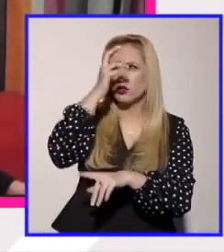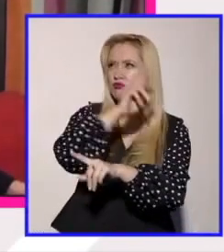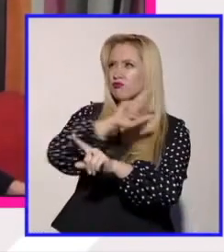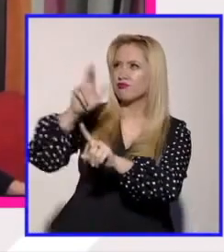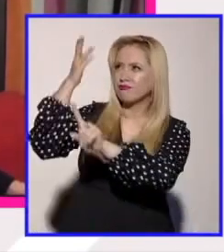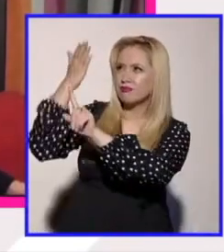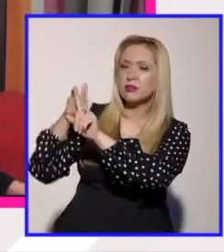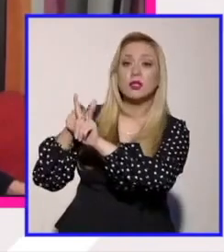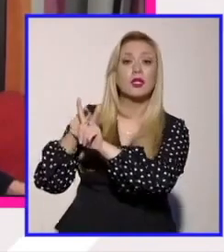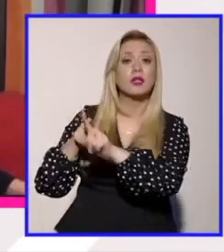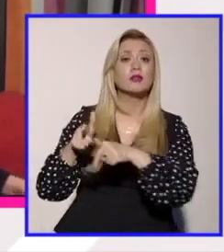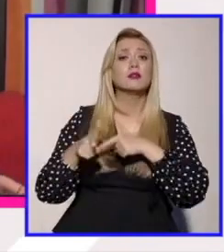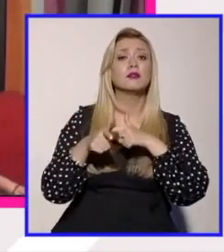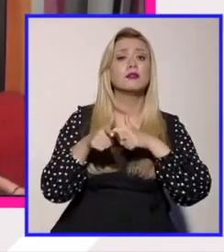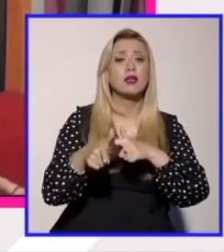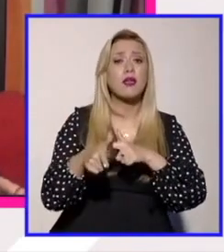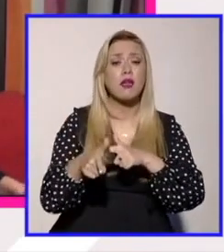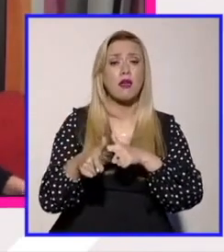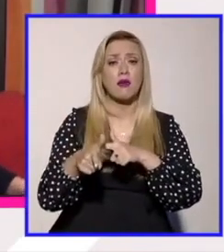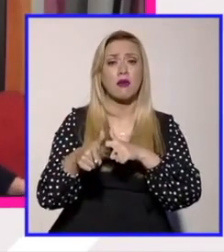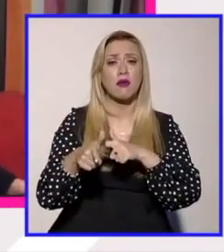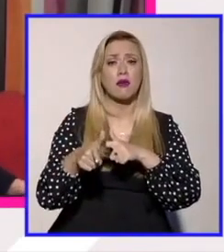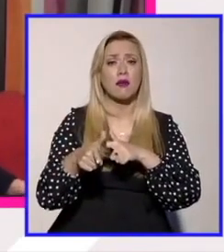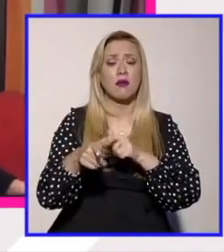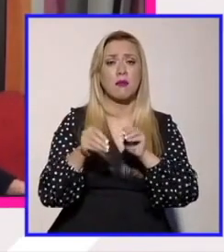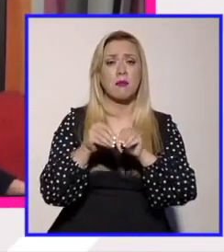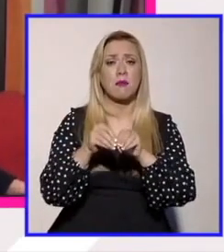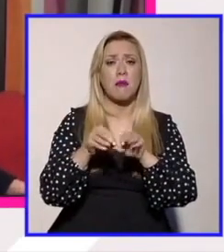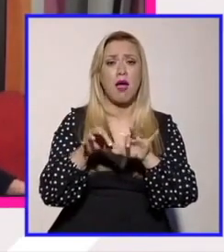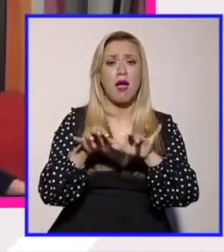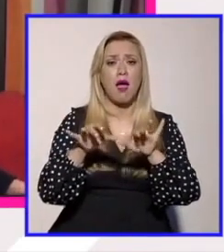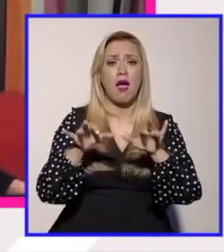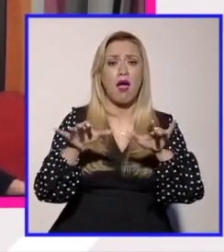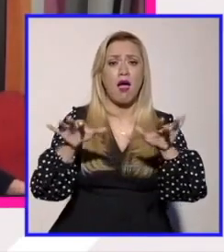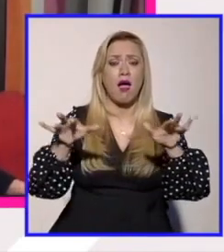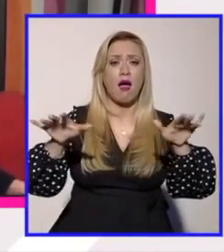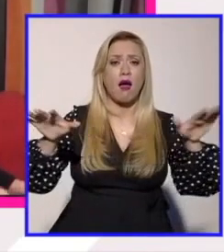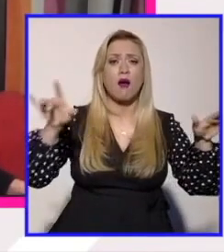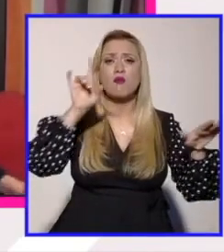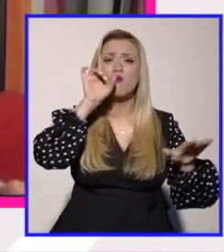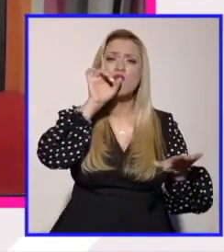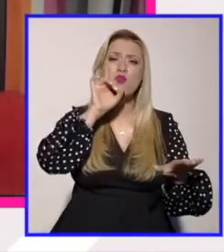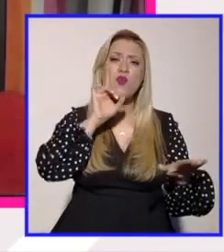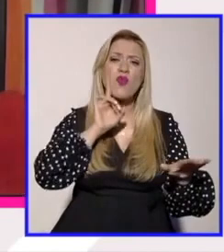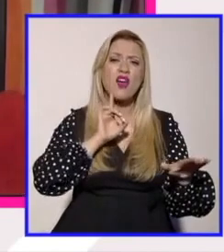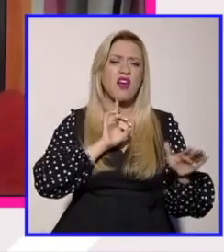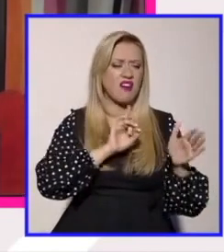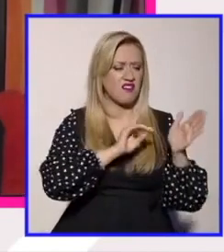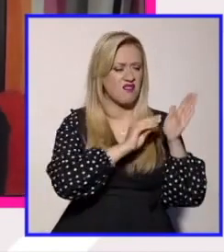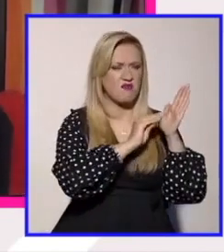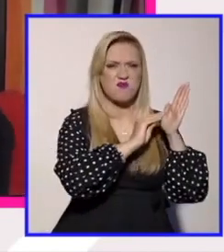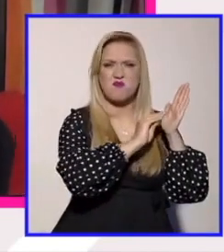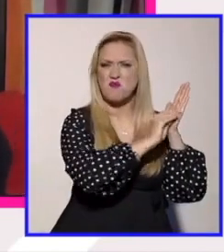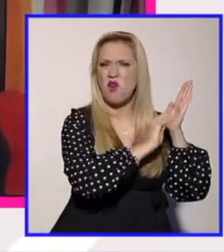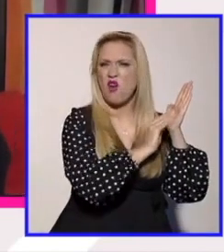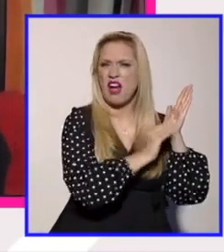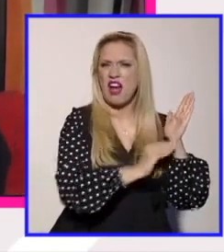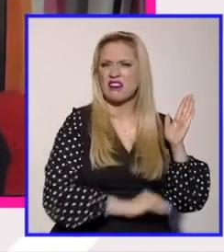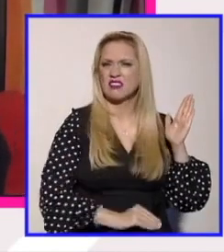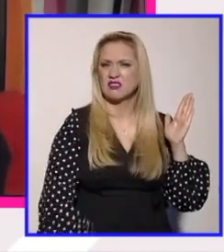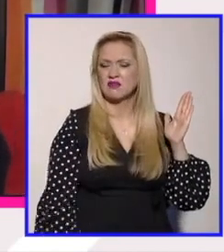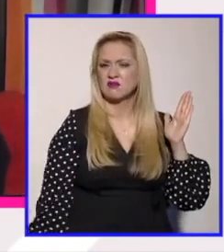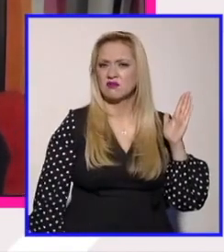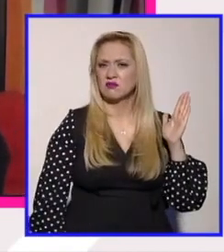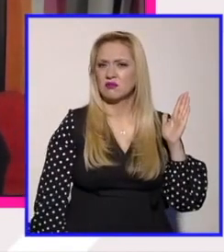sosteniendo este discurso y que están hablando del borrado de mujeres cuando lo que se está haciendo